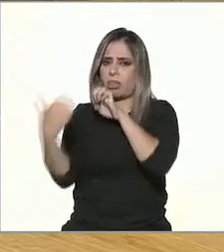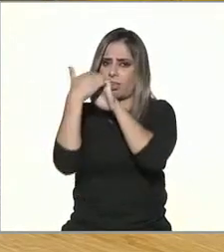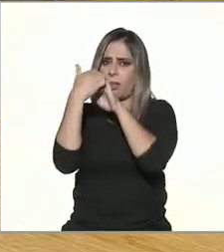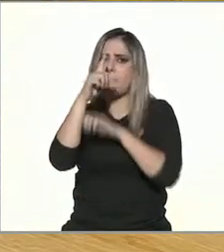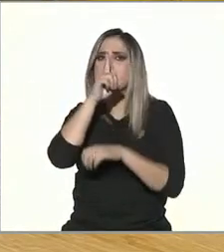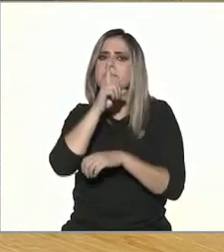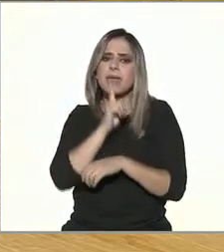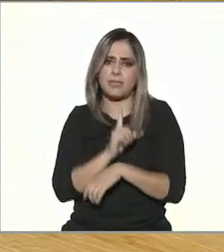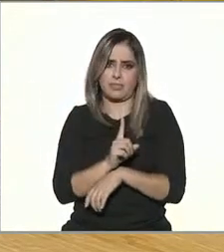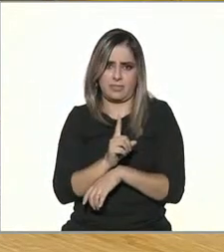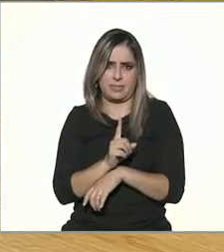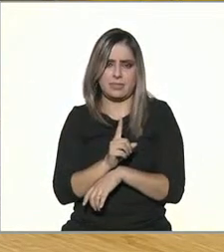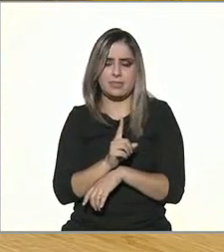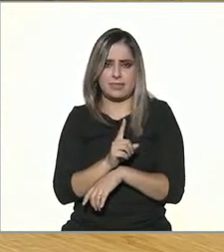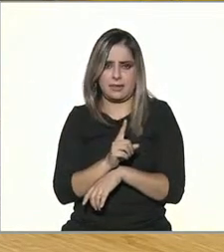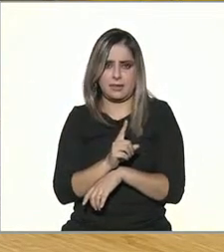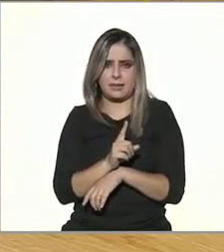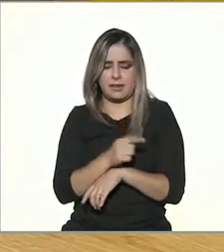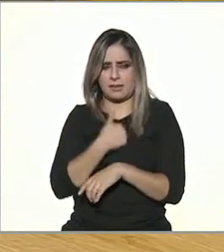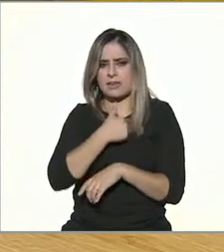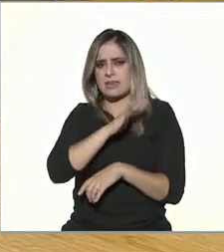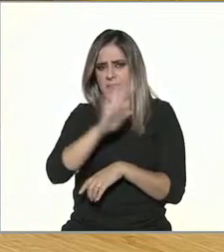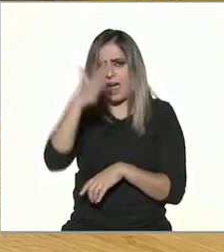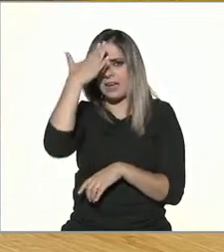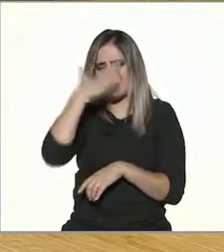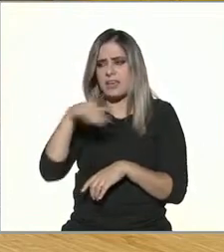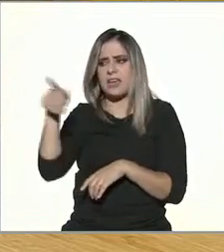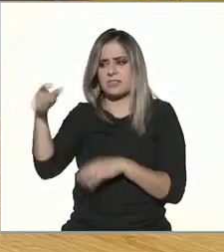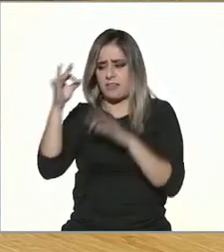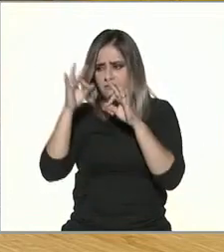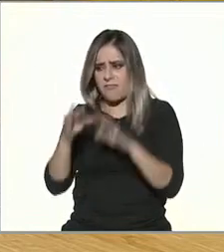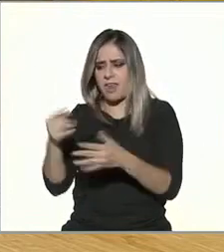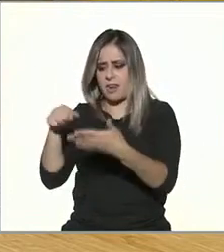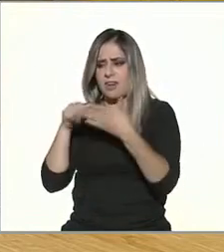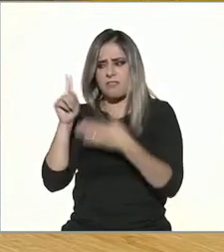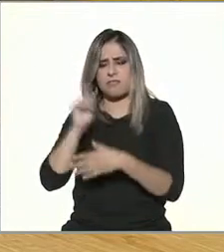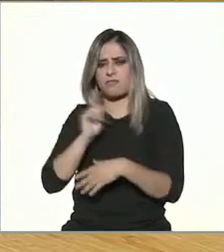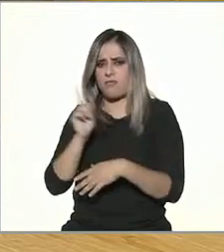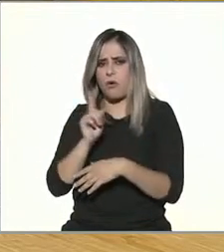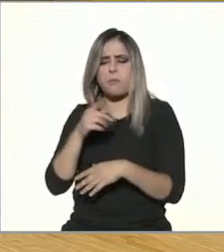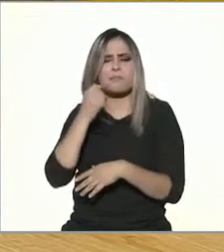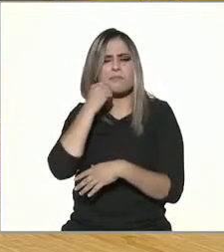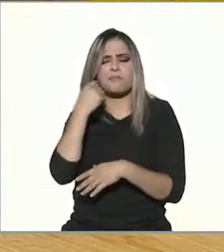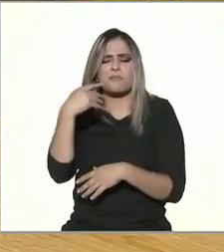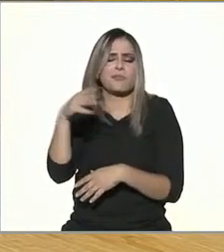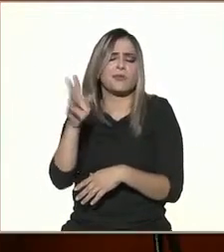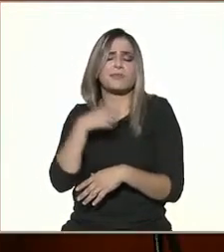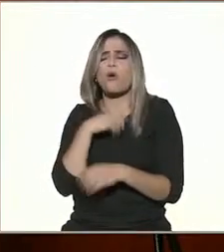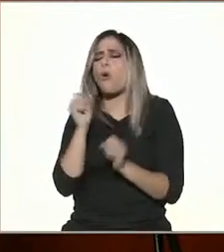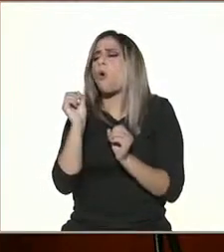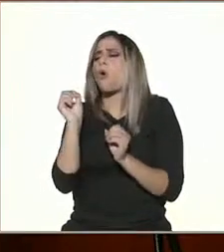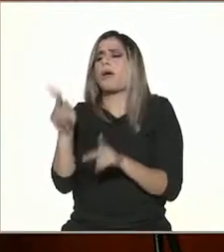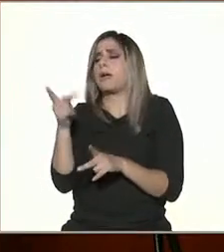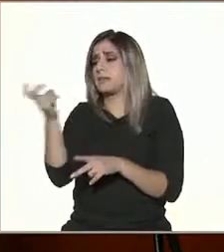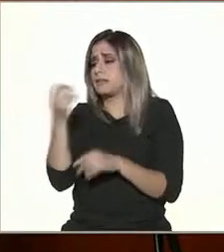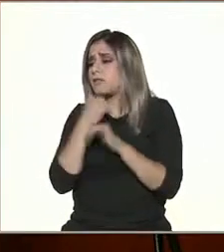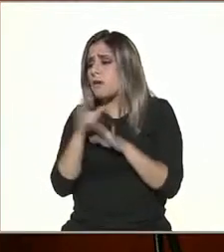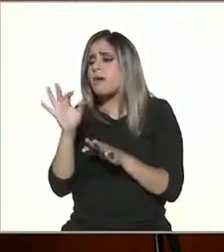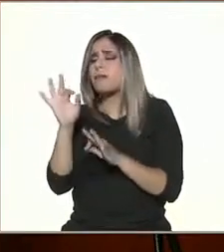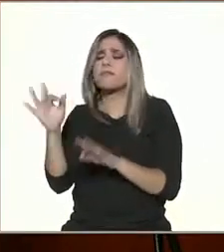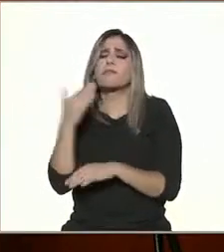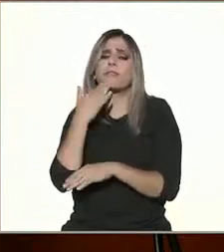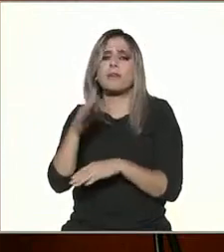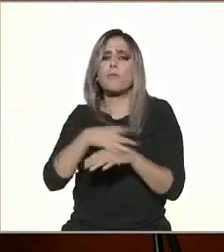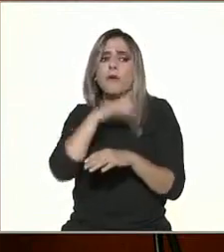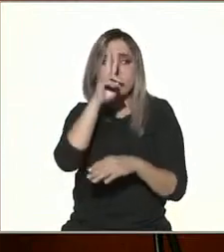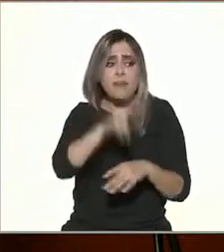me está diciendo digamos un dato inexacto, no importa porque eso me hace sentir bien. ¿Por qué? Porque mi realidad es